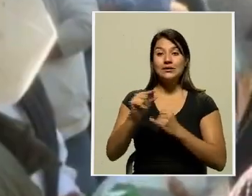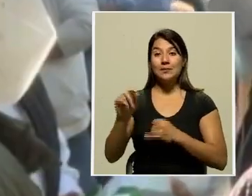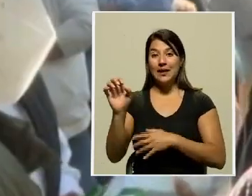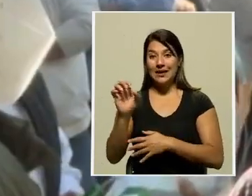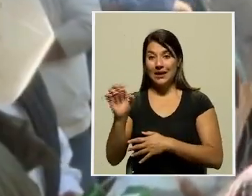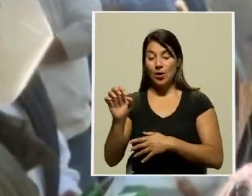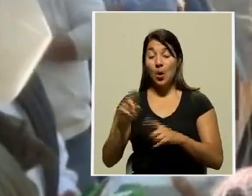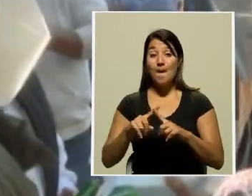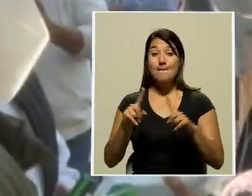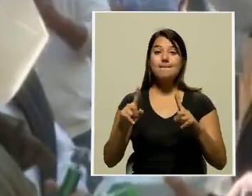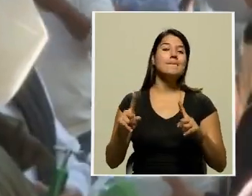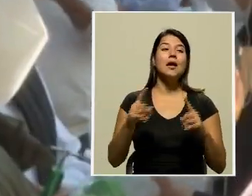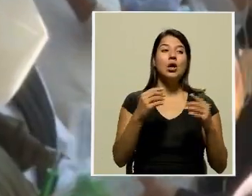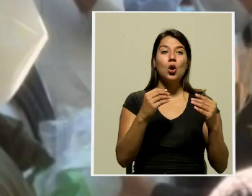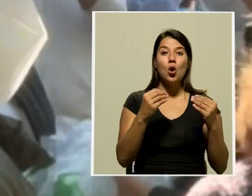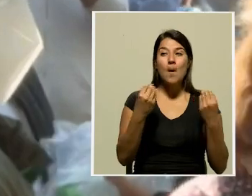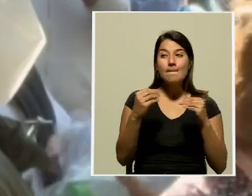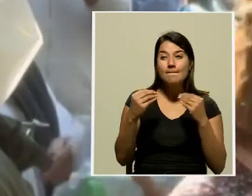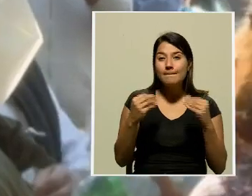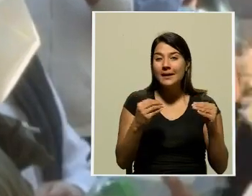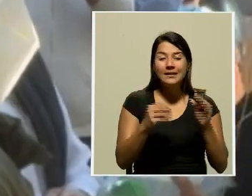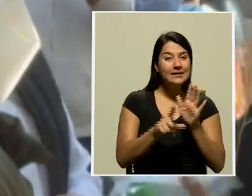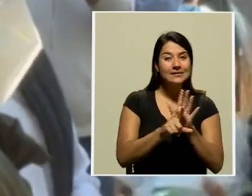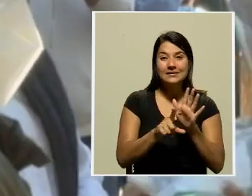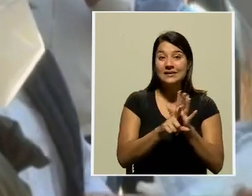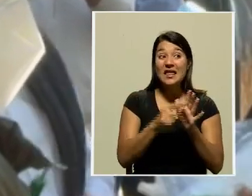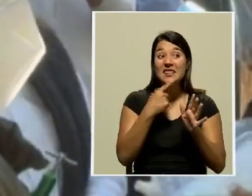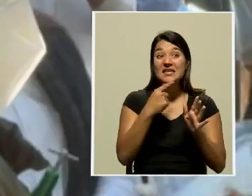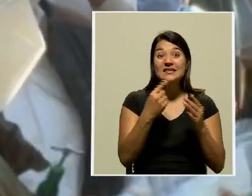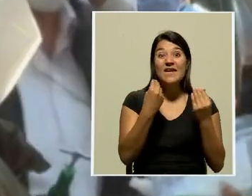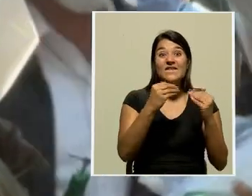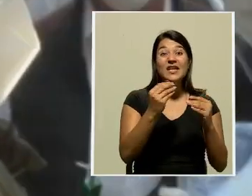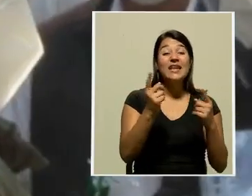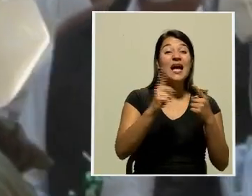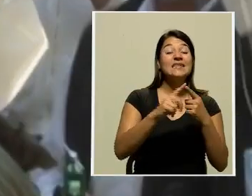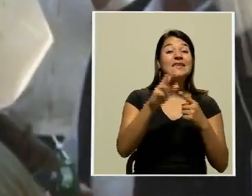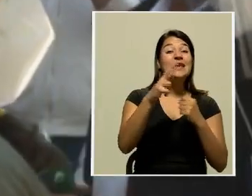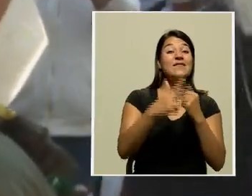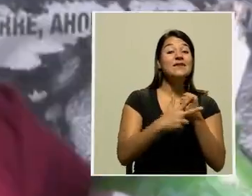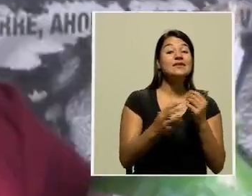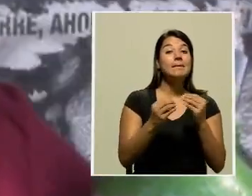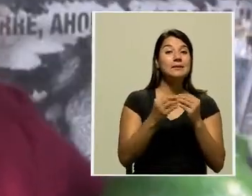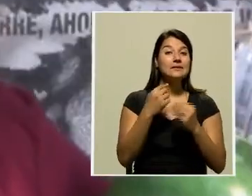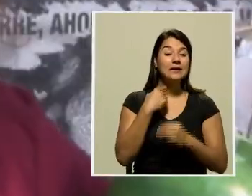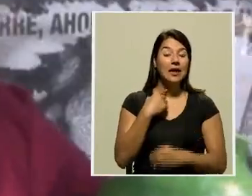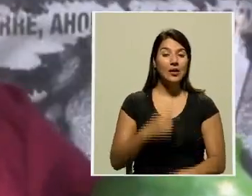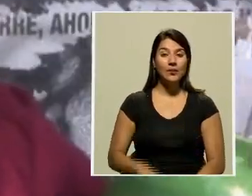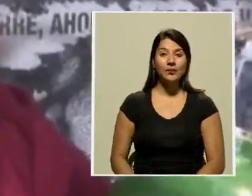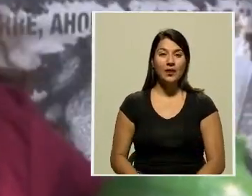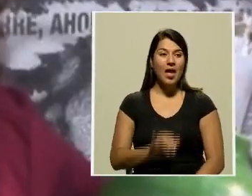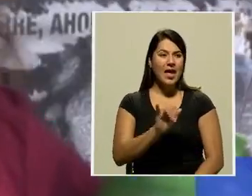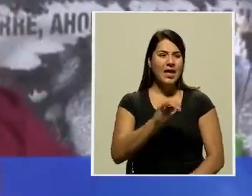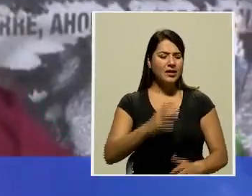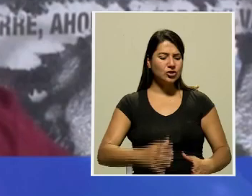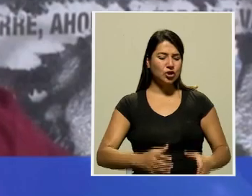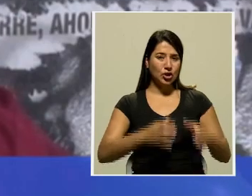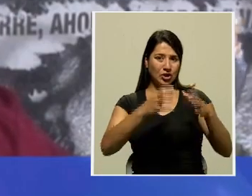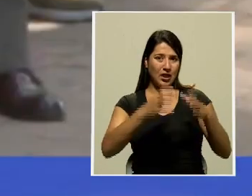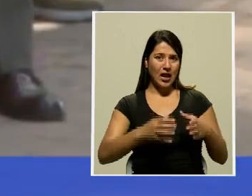Pero en el mercado negro los consumidores denuncian precios hasta tres veces más altos. Estos tanquecitos no